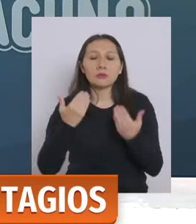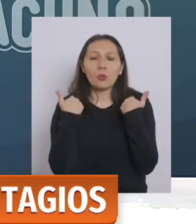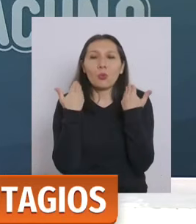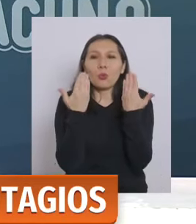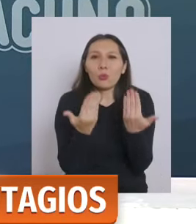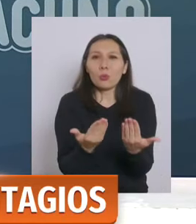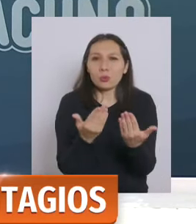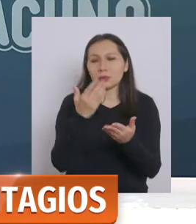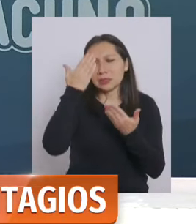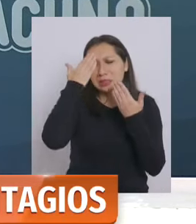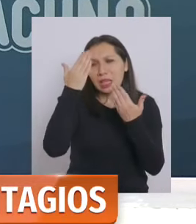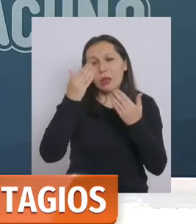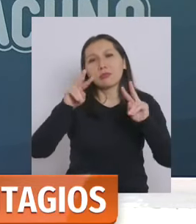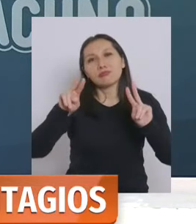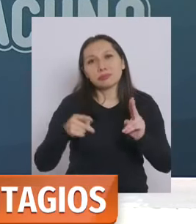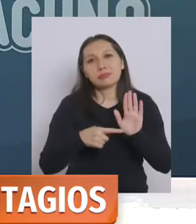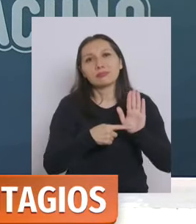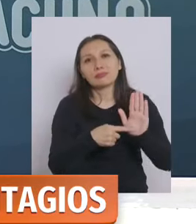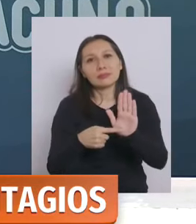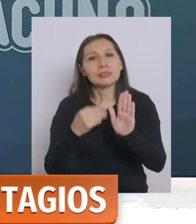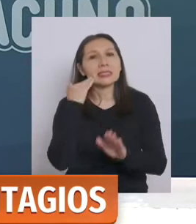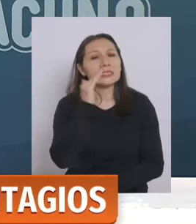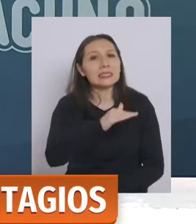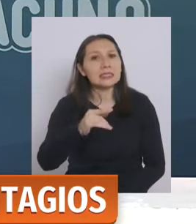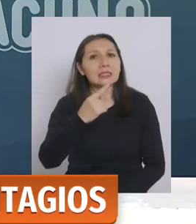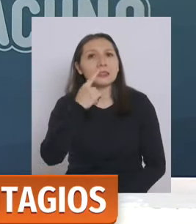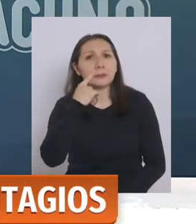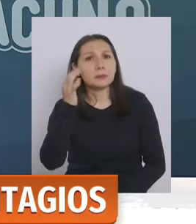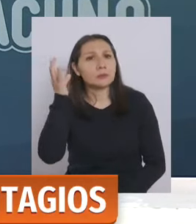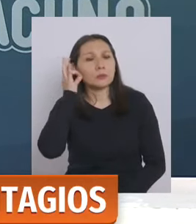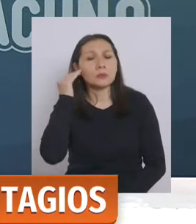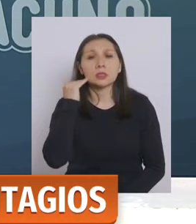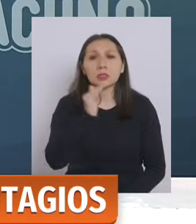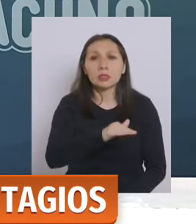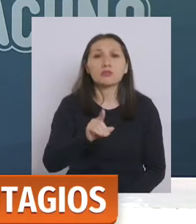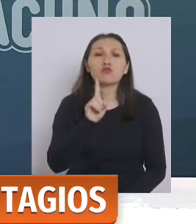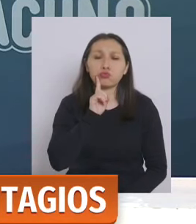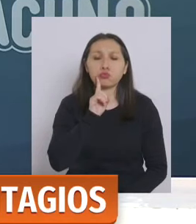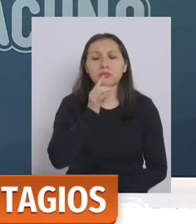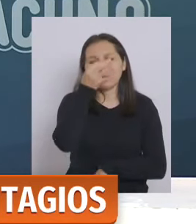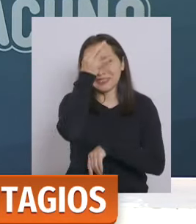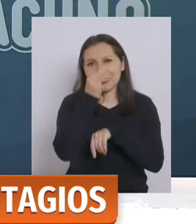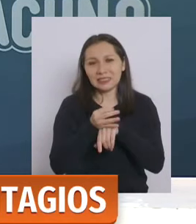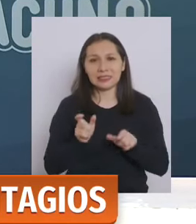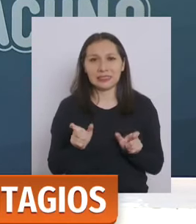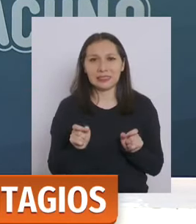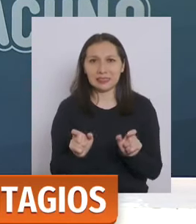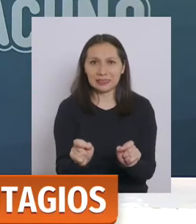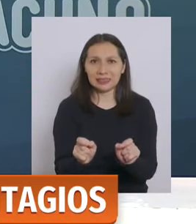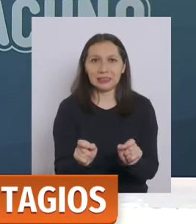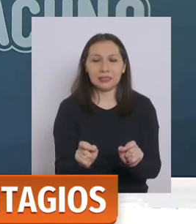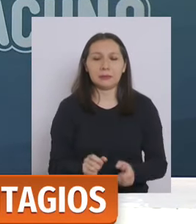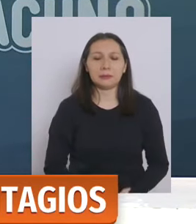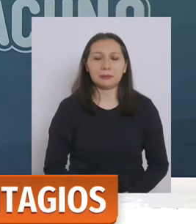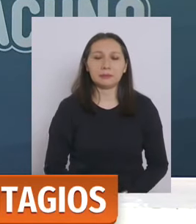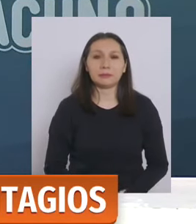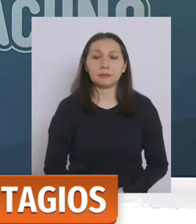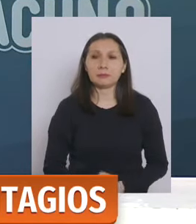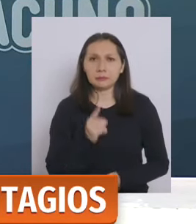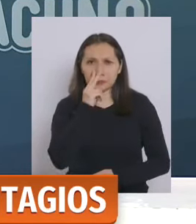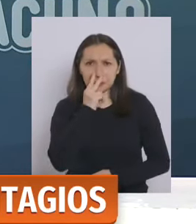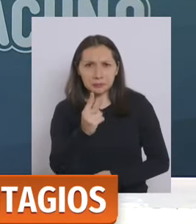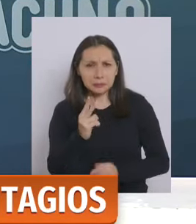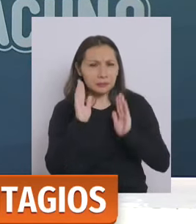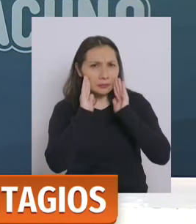un saludo simbólico a todas las niñas y niños con cáncer infantil y escuche